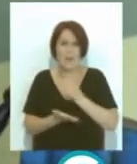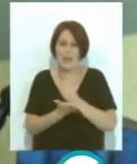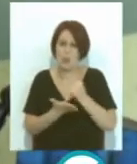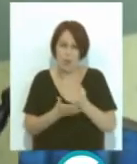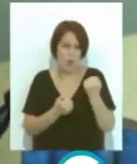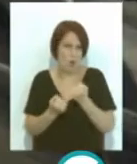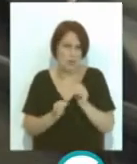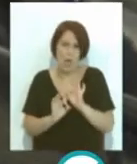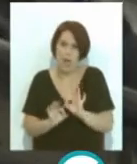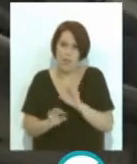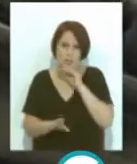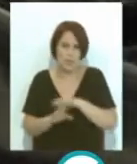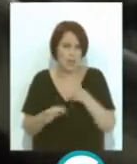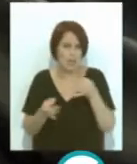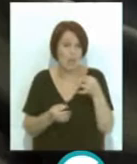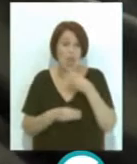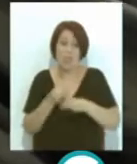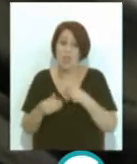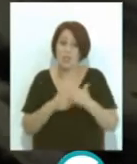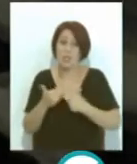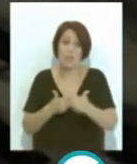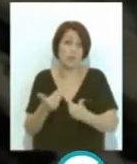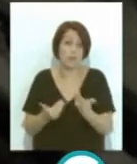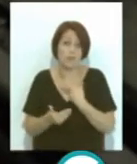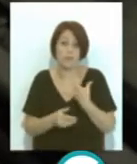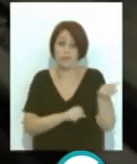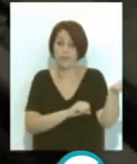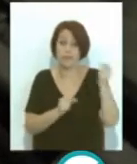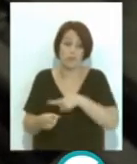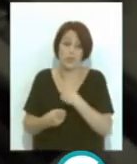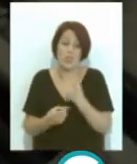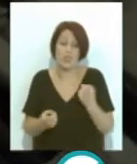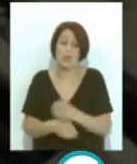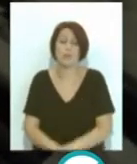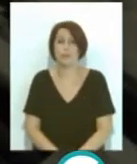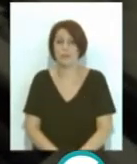tipo de vehículos y deberán realizar los trámites de importación necesarios